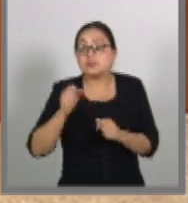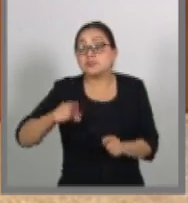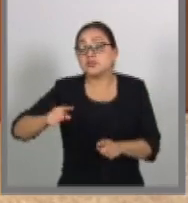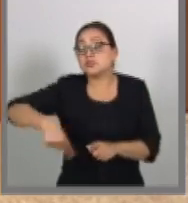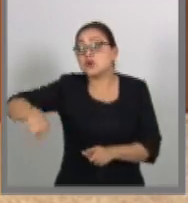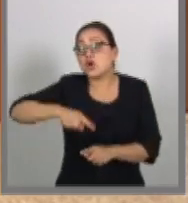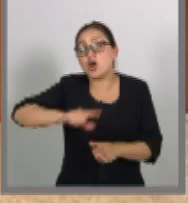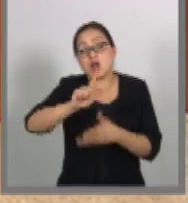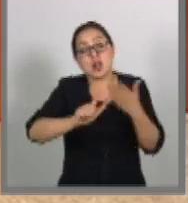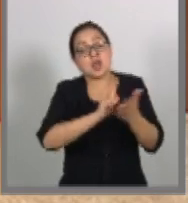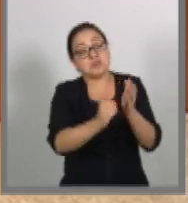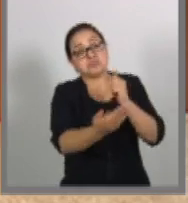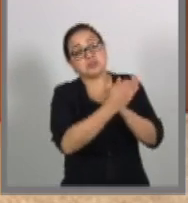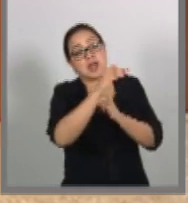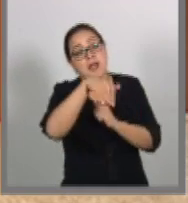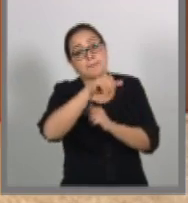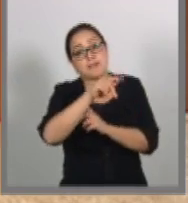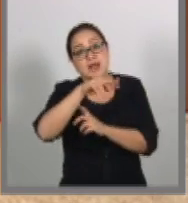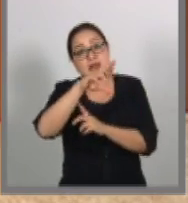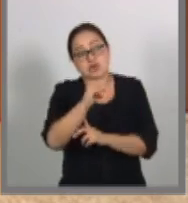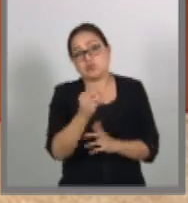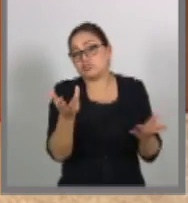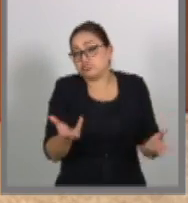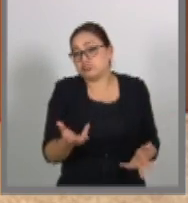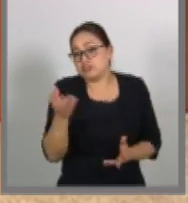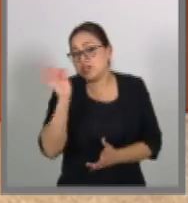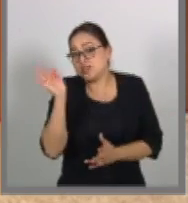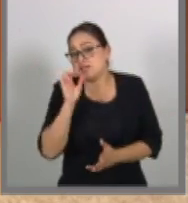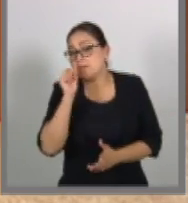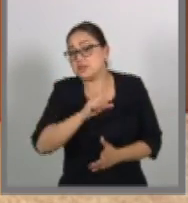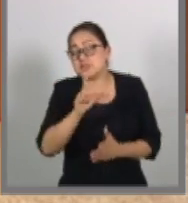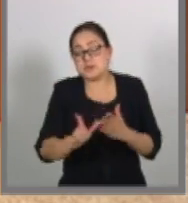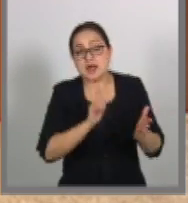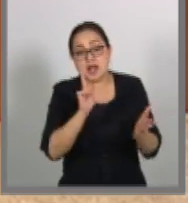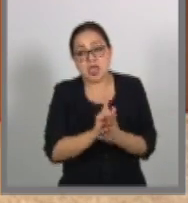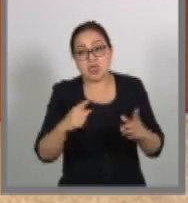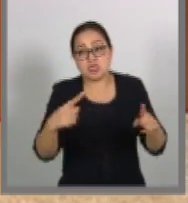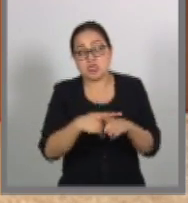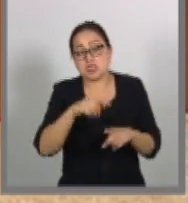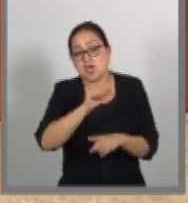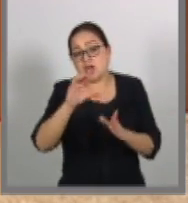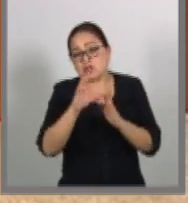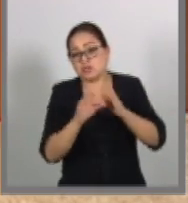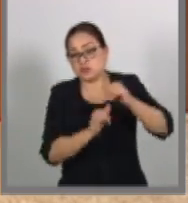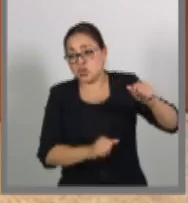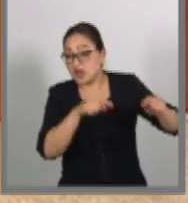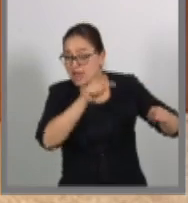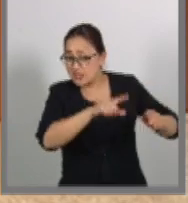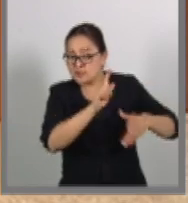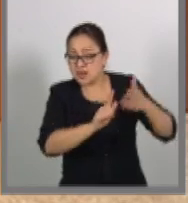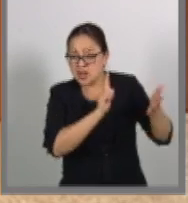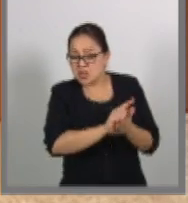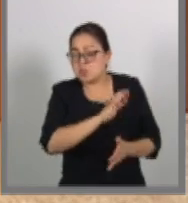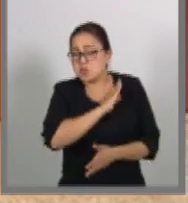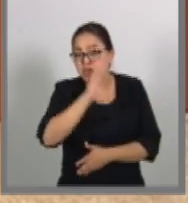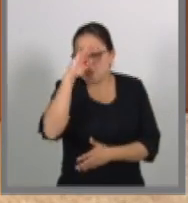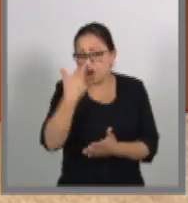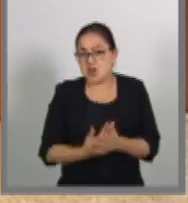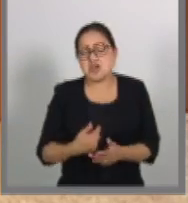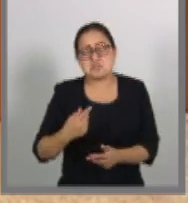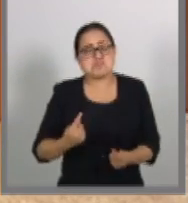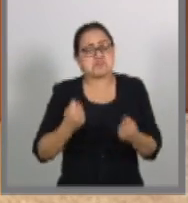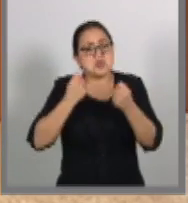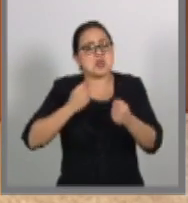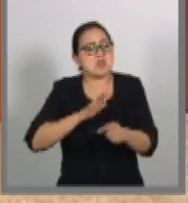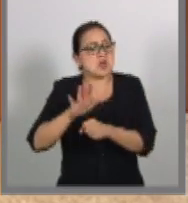contra de la ley. Entonces, ¿para qué hacemos una ley anticonstitucional que va a poder ser vulnerada por quien quiera?